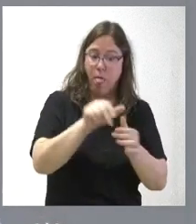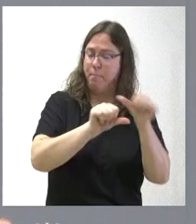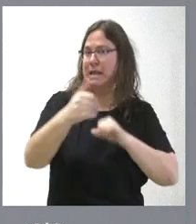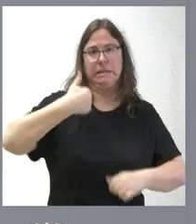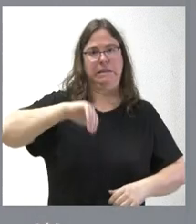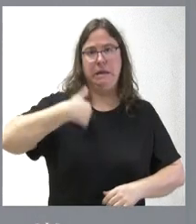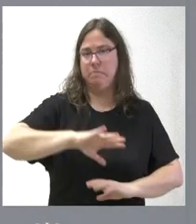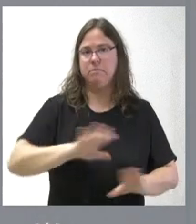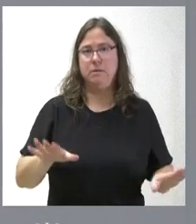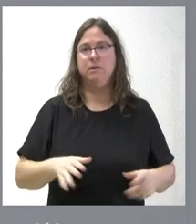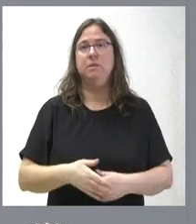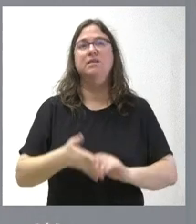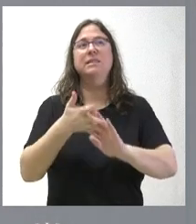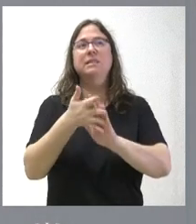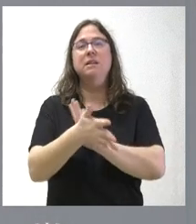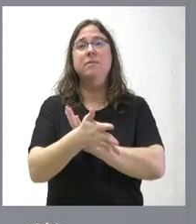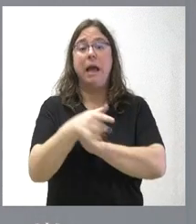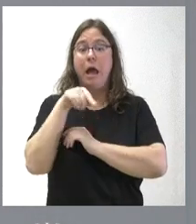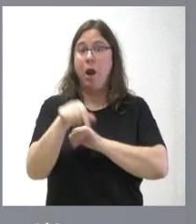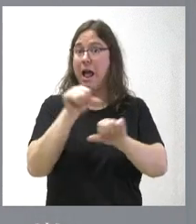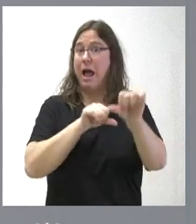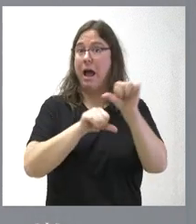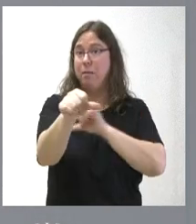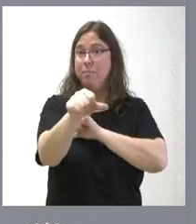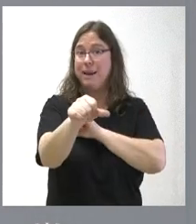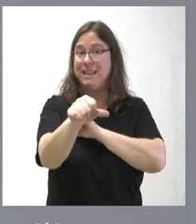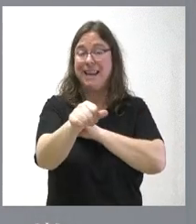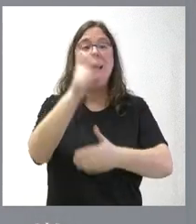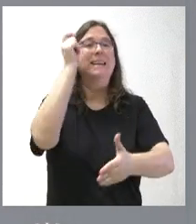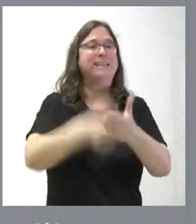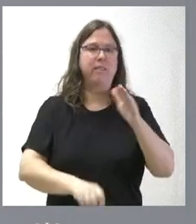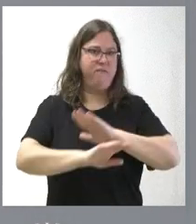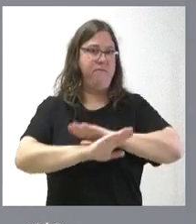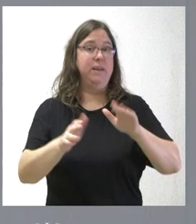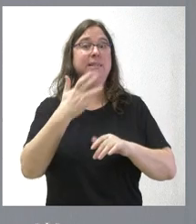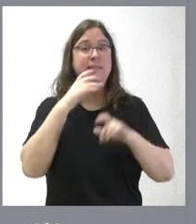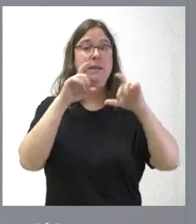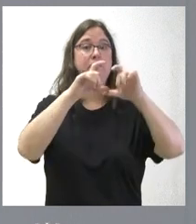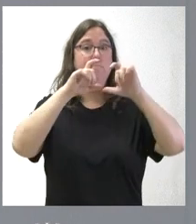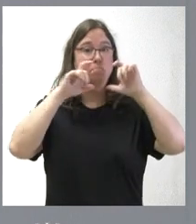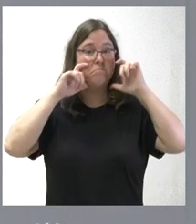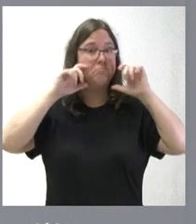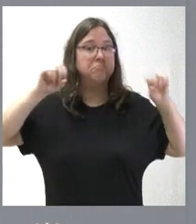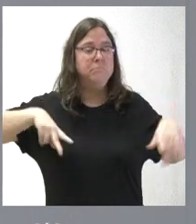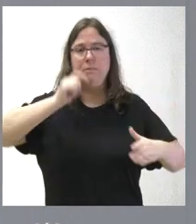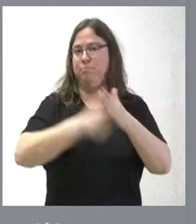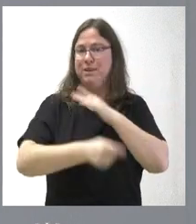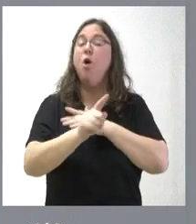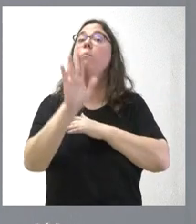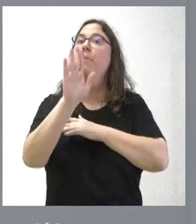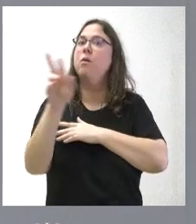Y, por tanto, desde este momento, pues nos establecerán sanciones si alguna persona no lo usa. Pero insistimos en la recomendación.